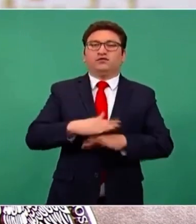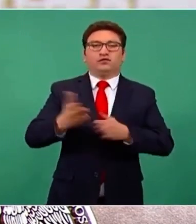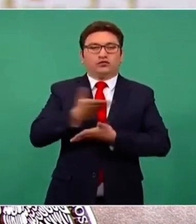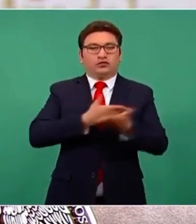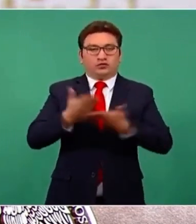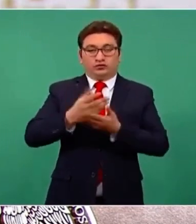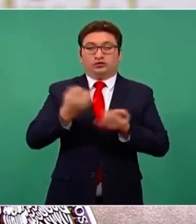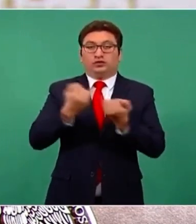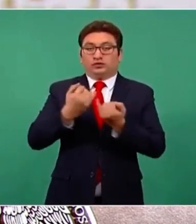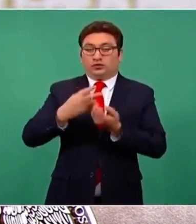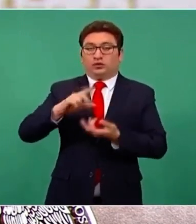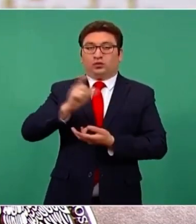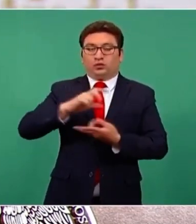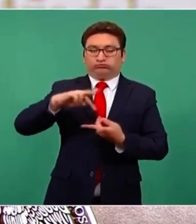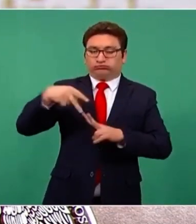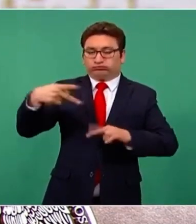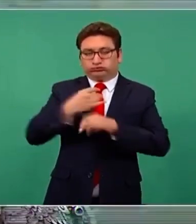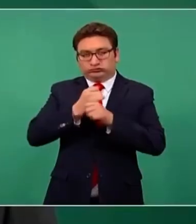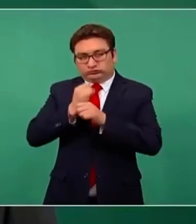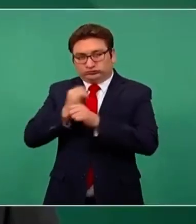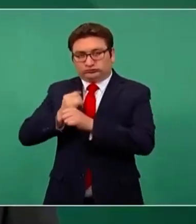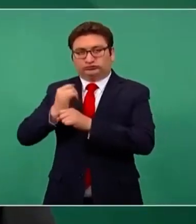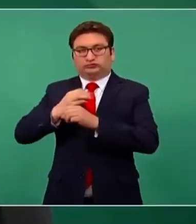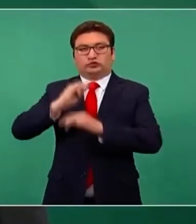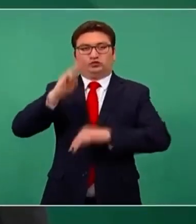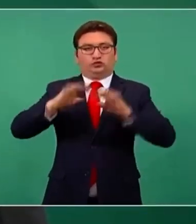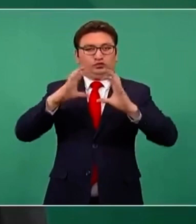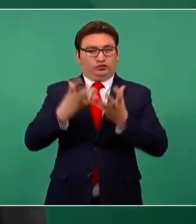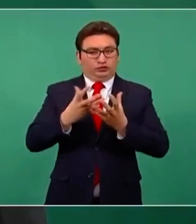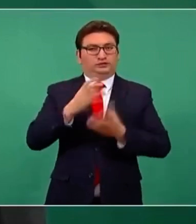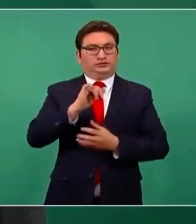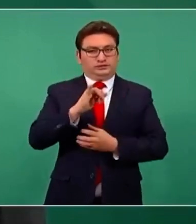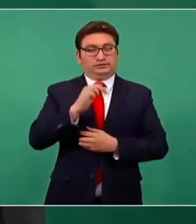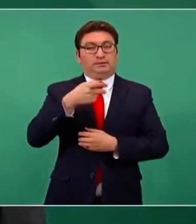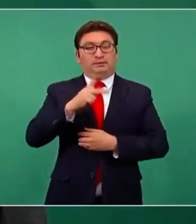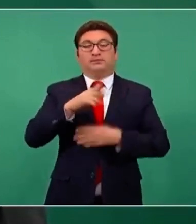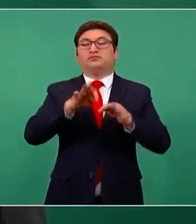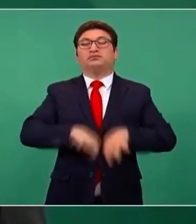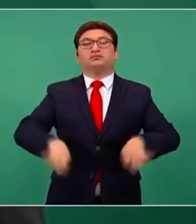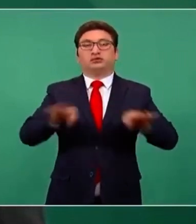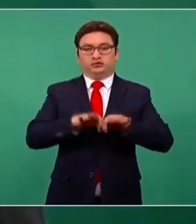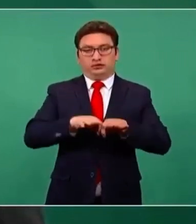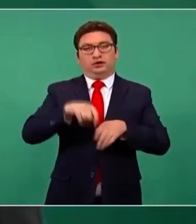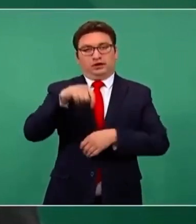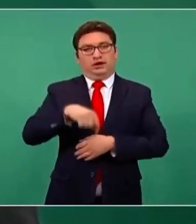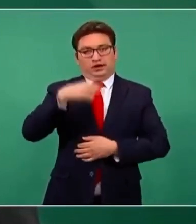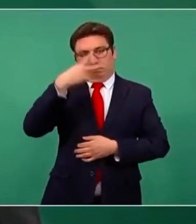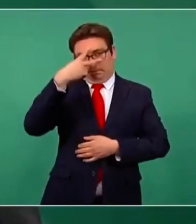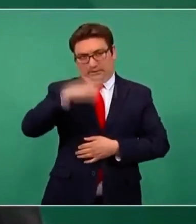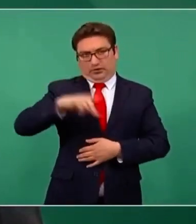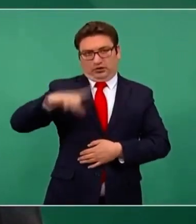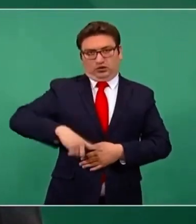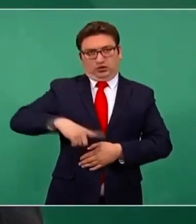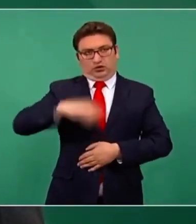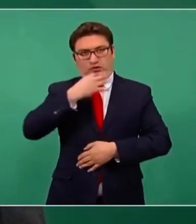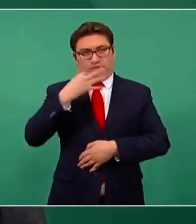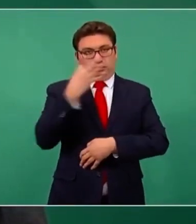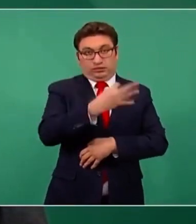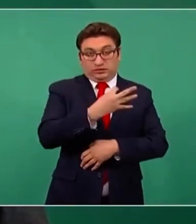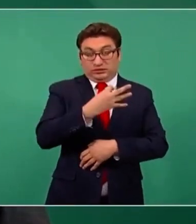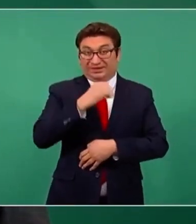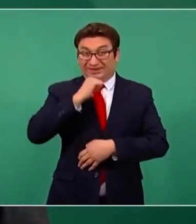secuencias genéticas en plataformas globales, pero el incumplir con la notificación hacia el gobierno de México